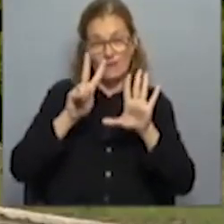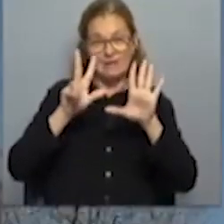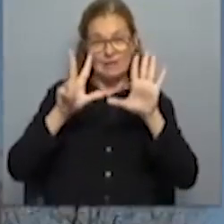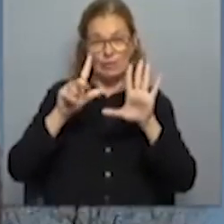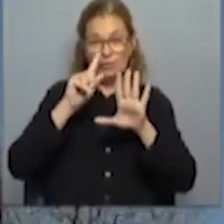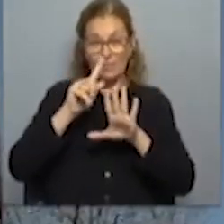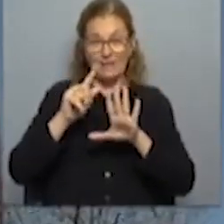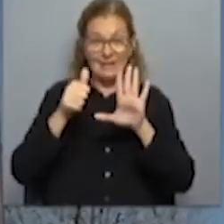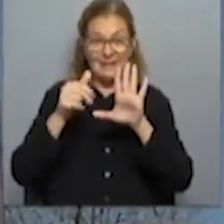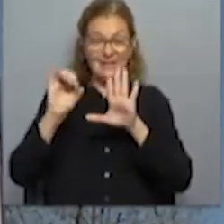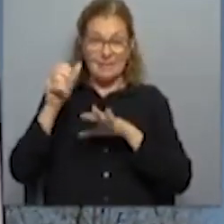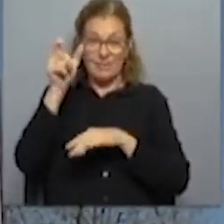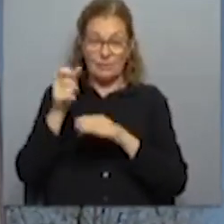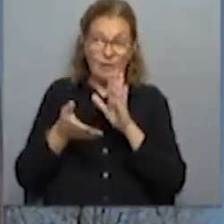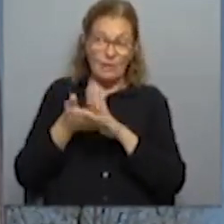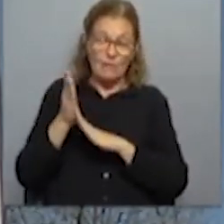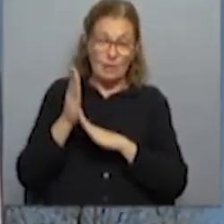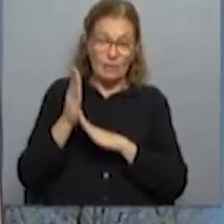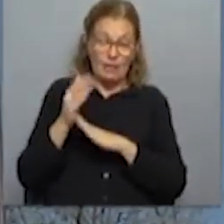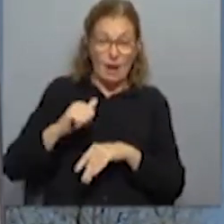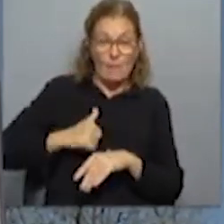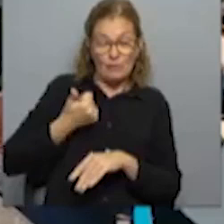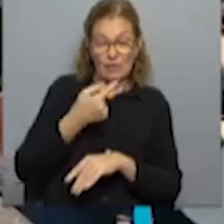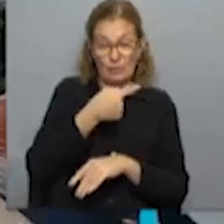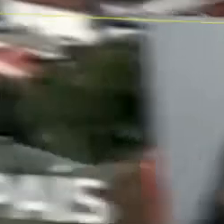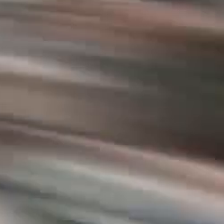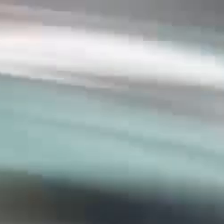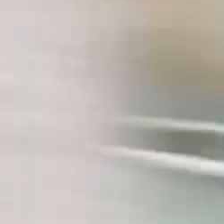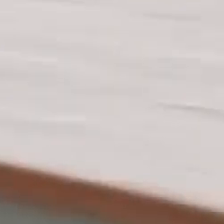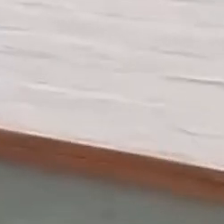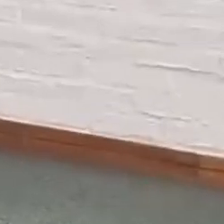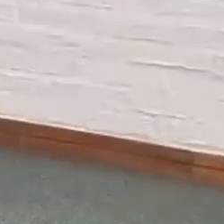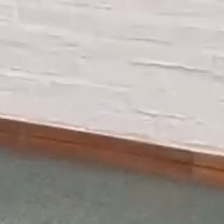.600 personas salieron del país aprovechando la semana de turismo.